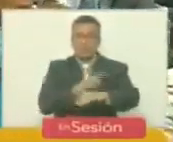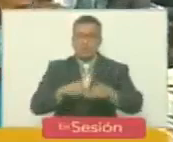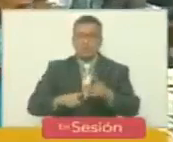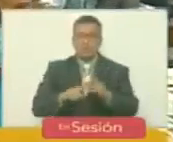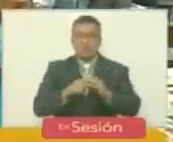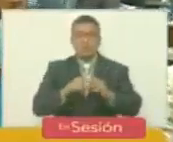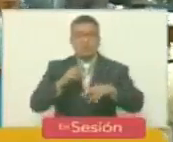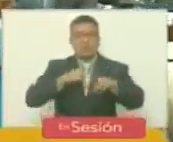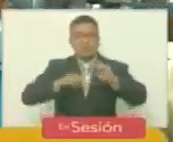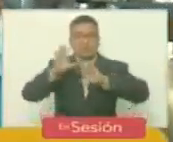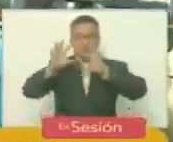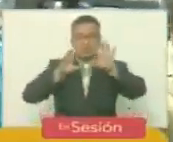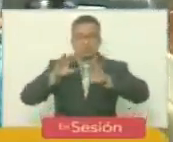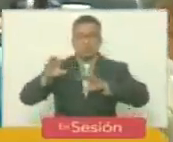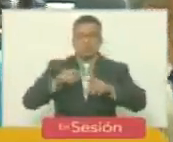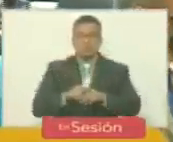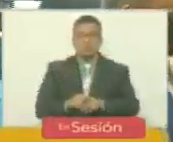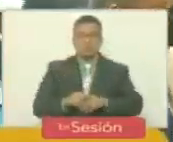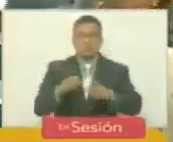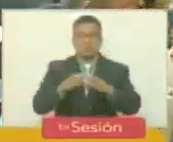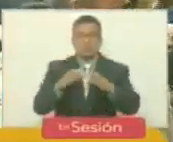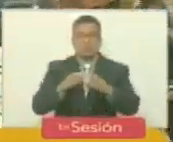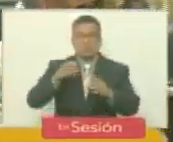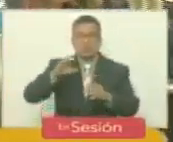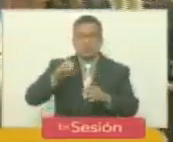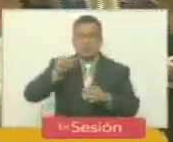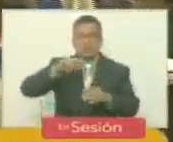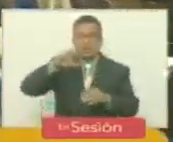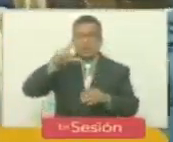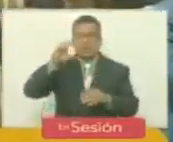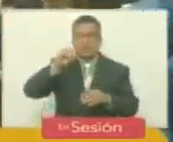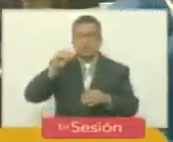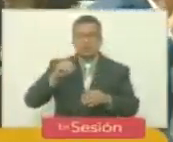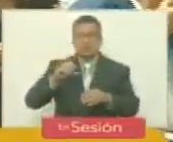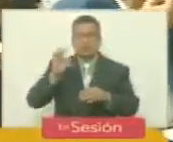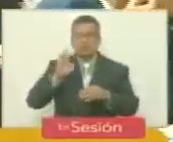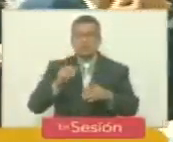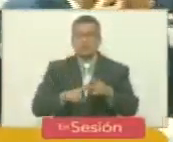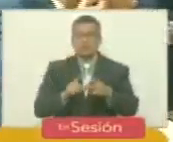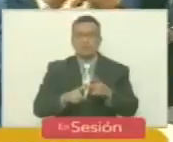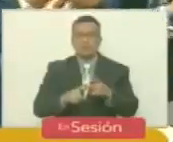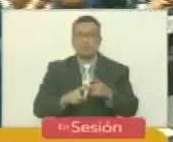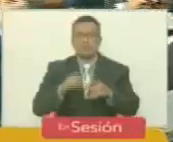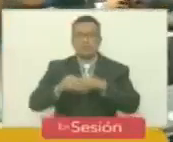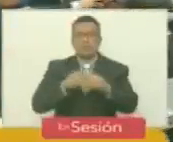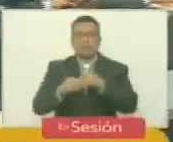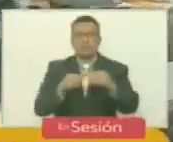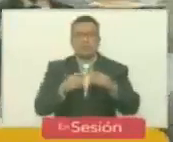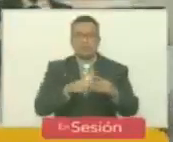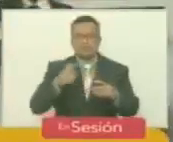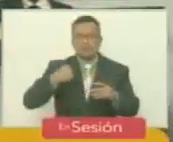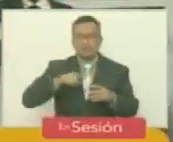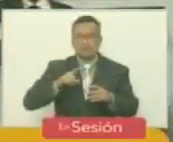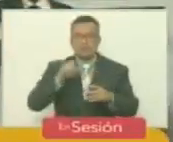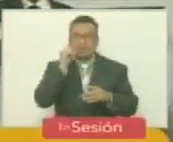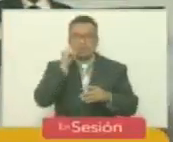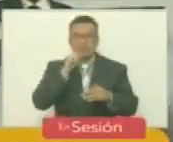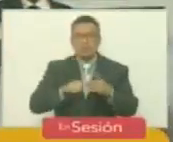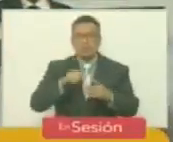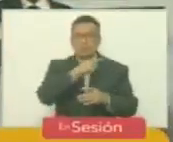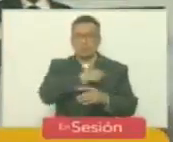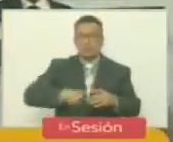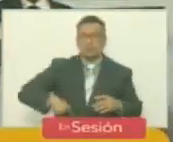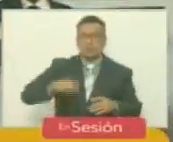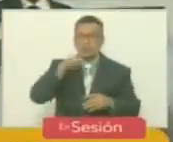Relaciones Exteriores, ciudadano Carlos Rafael Faría Tortosa, mediante las cuales el ciudadano Nicolás